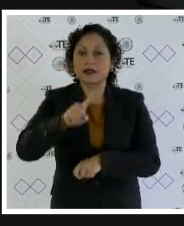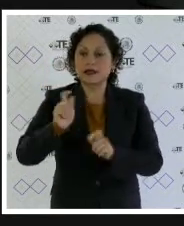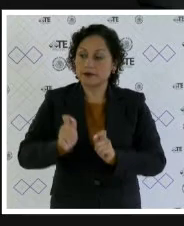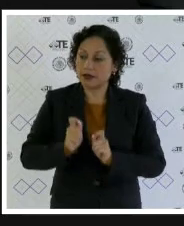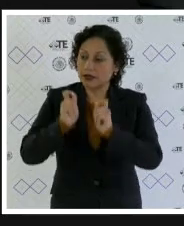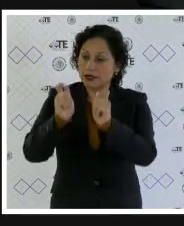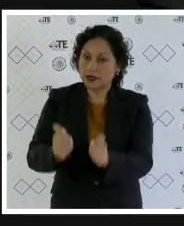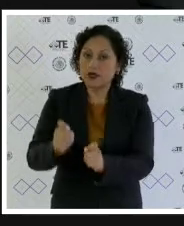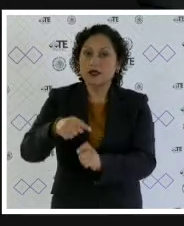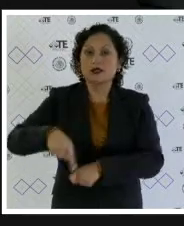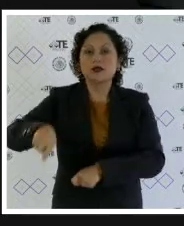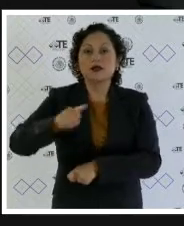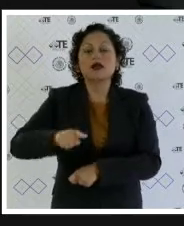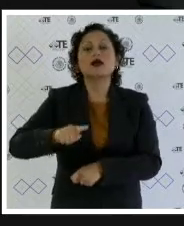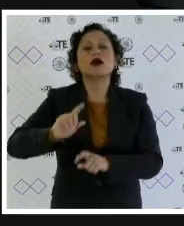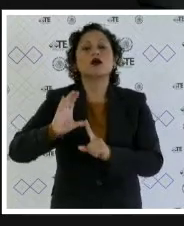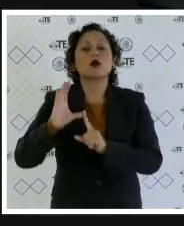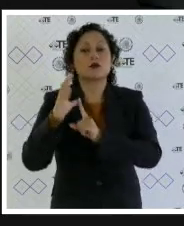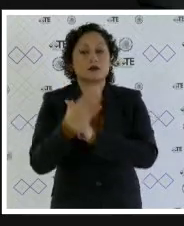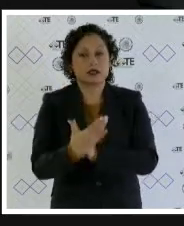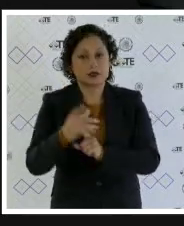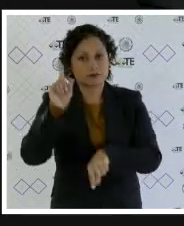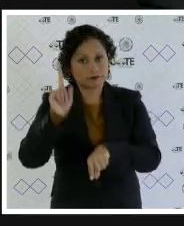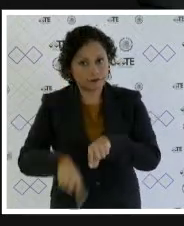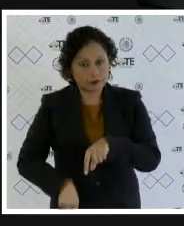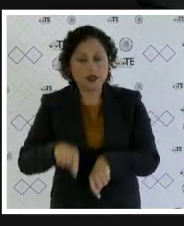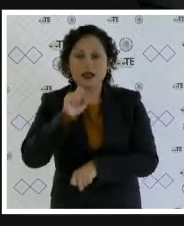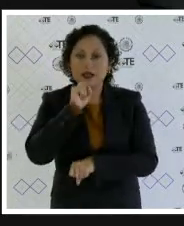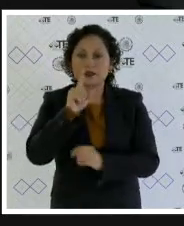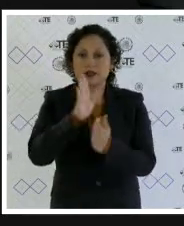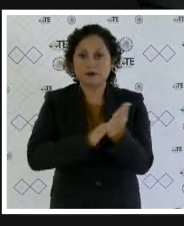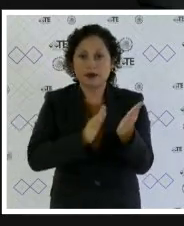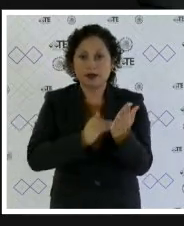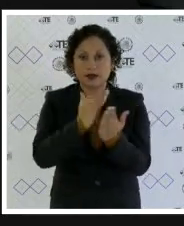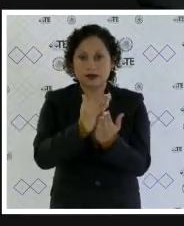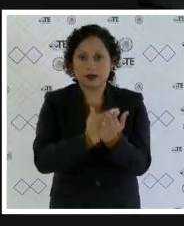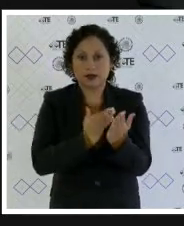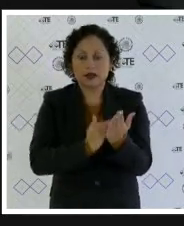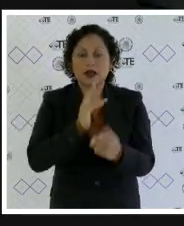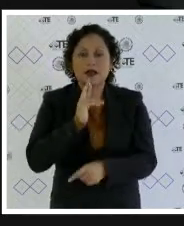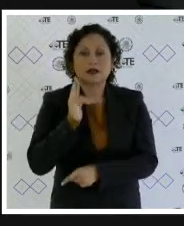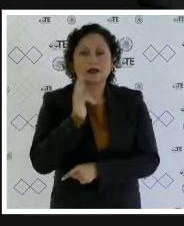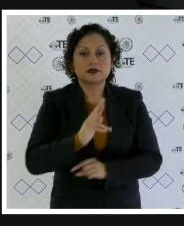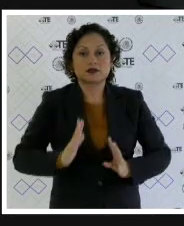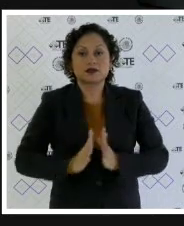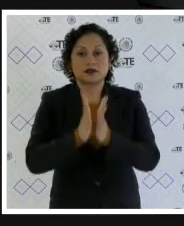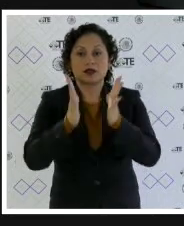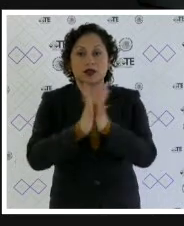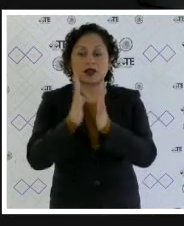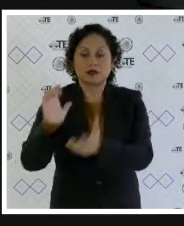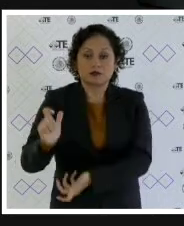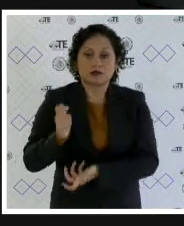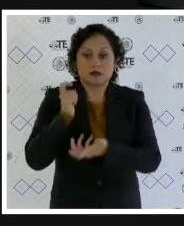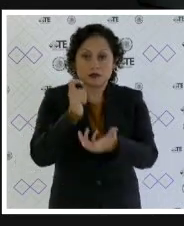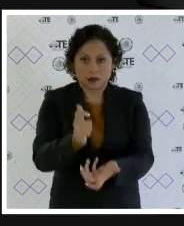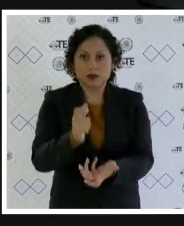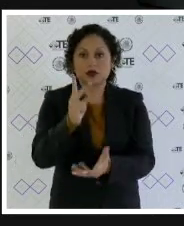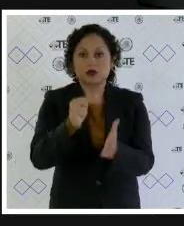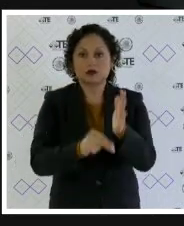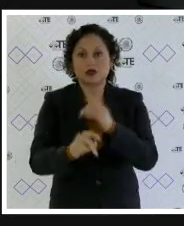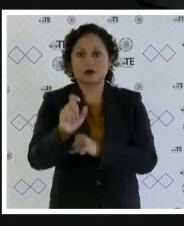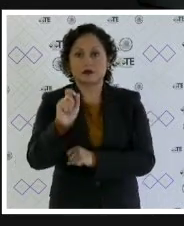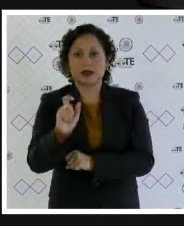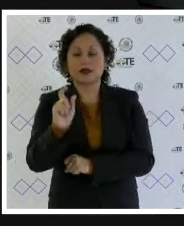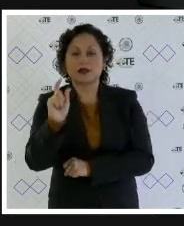integración de la referida comisión y las constancias de validación de resultados de la consulta de presupuesto participativo 2020 y